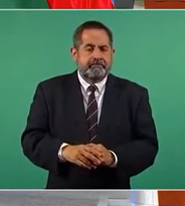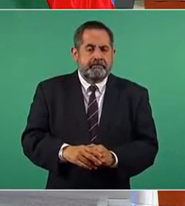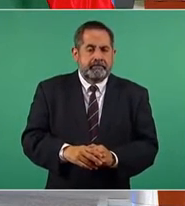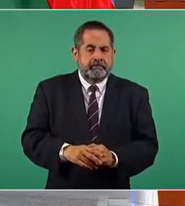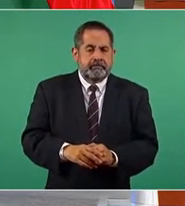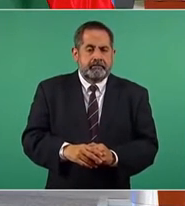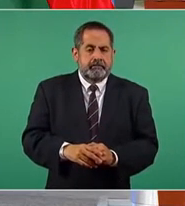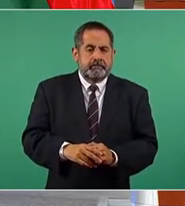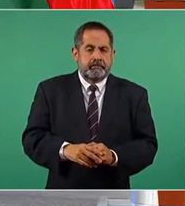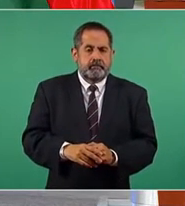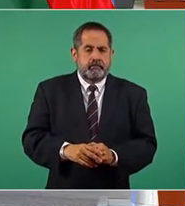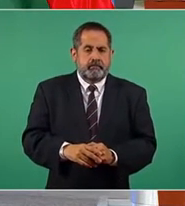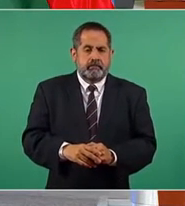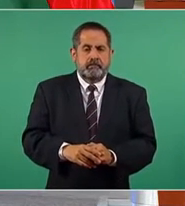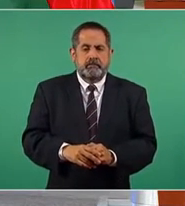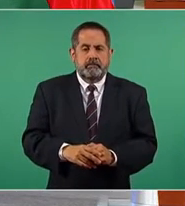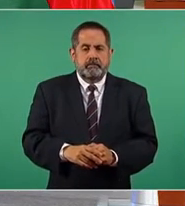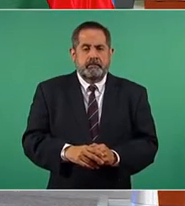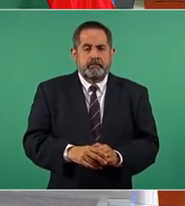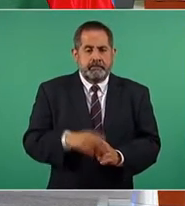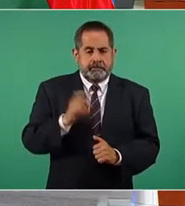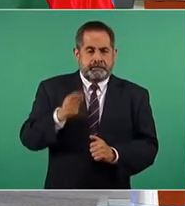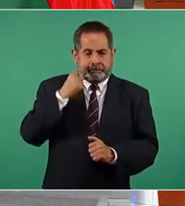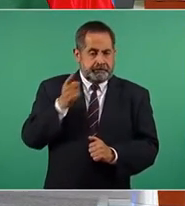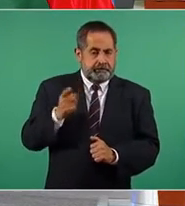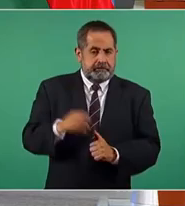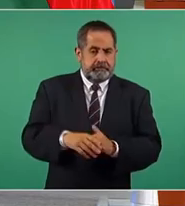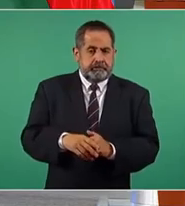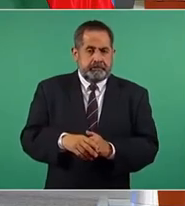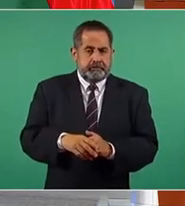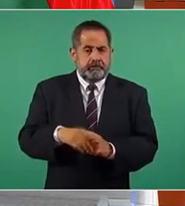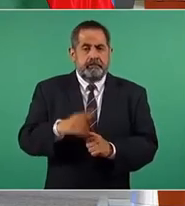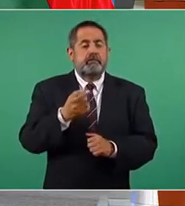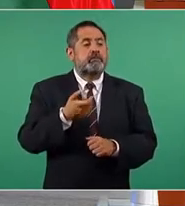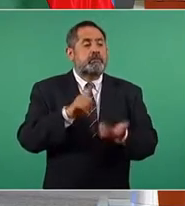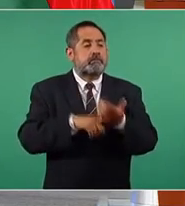Y el de la luz lo mismo, aquí están, esta es la inflación